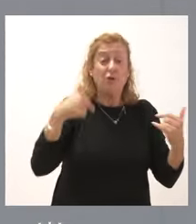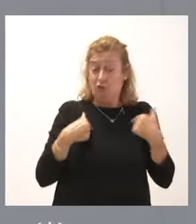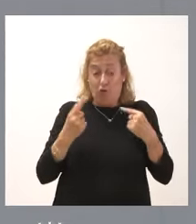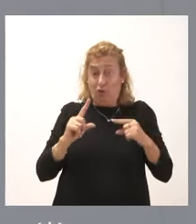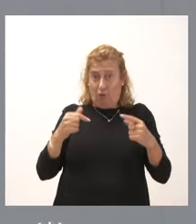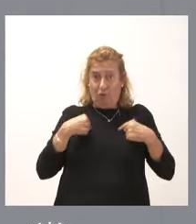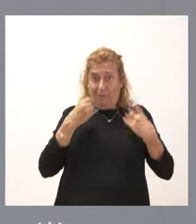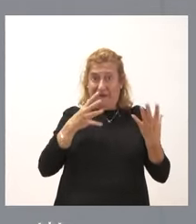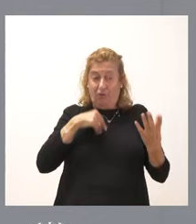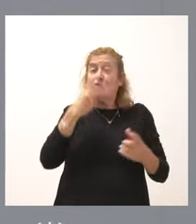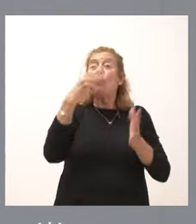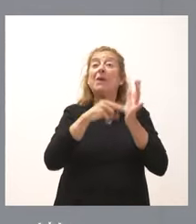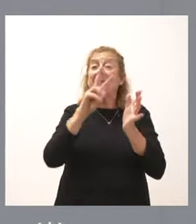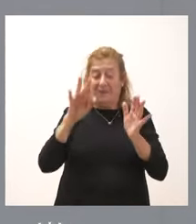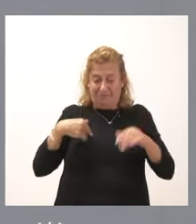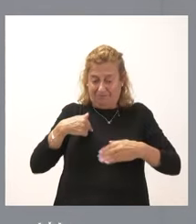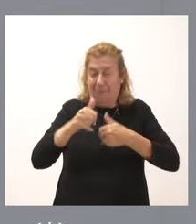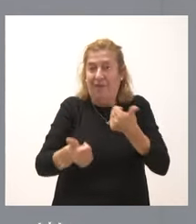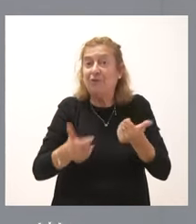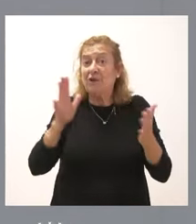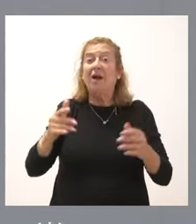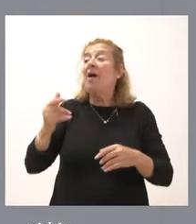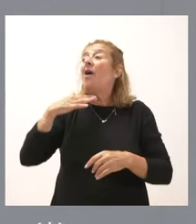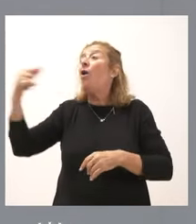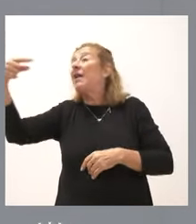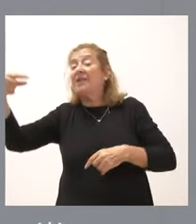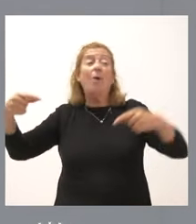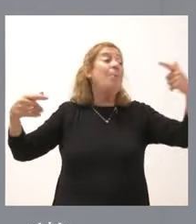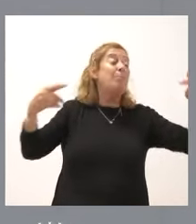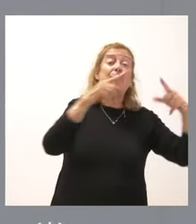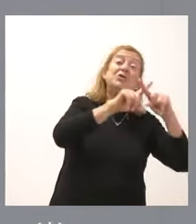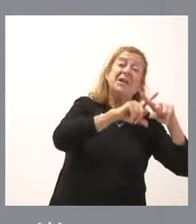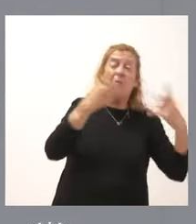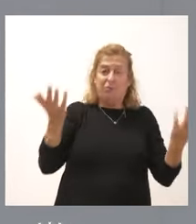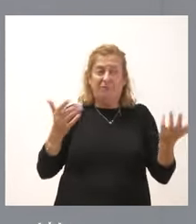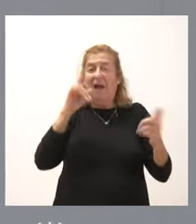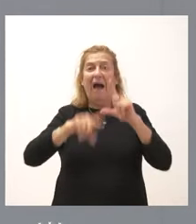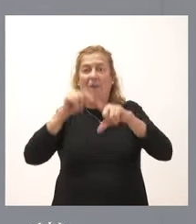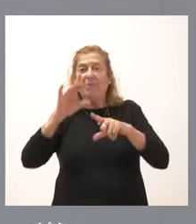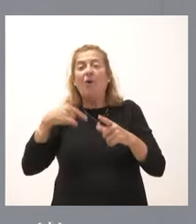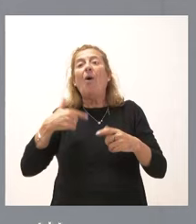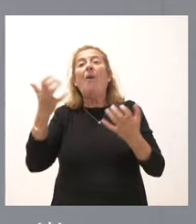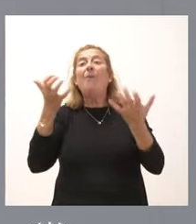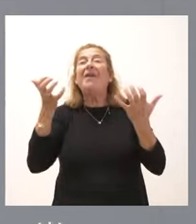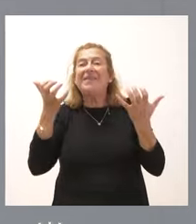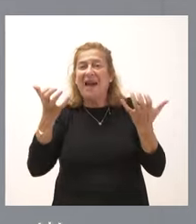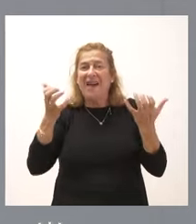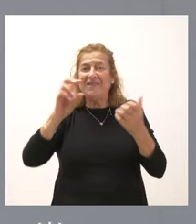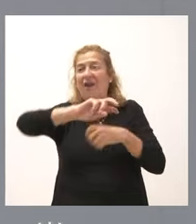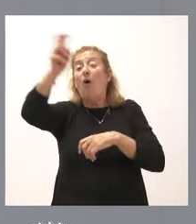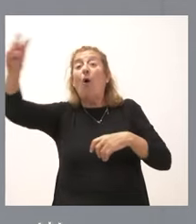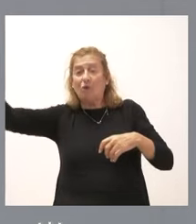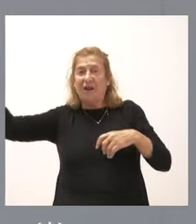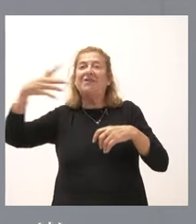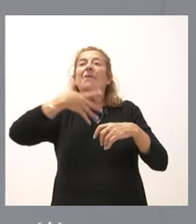valorar pos y contras, es verdad que tenemos algunas indefiniciones, pero las ventajas que tienen otras comunidades autónomas de plantear un buen presupuesto cuando